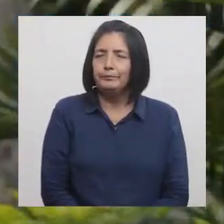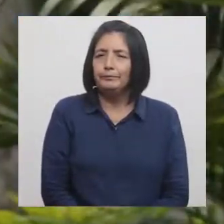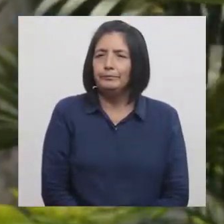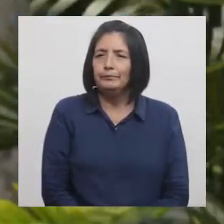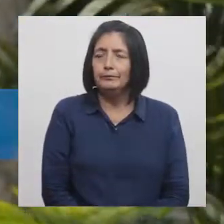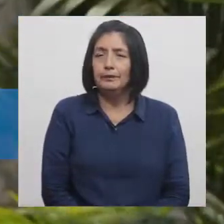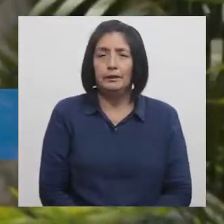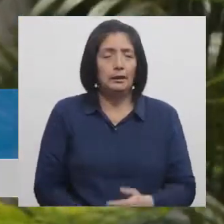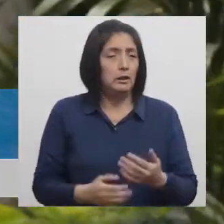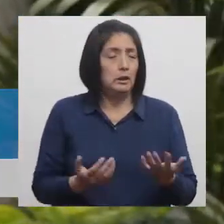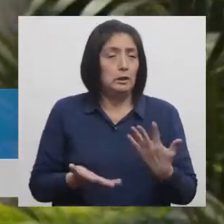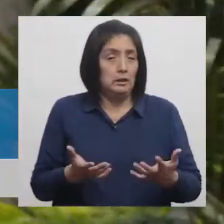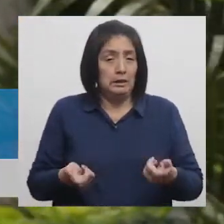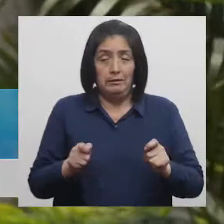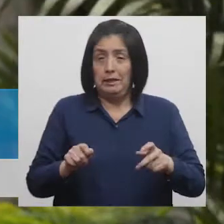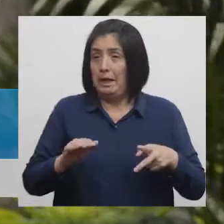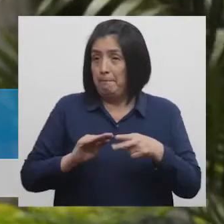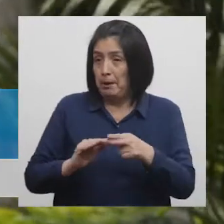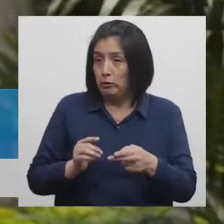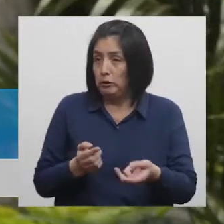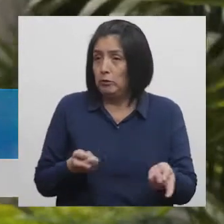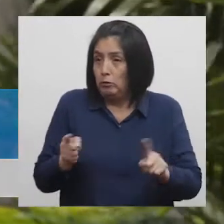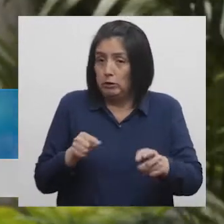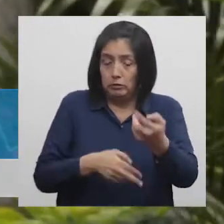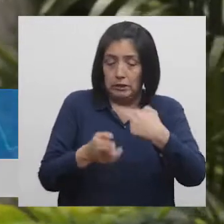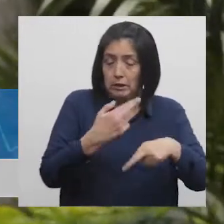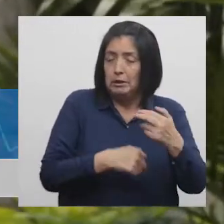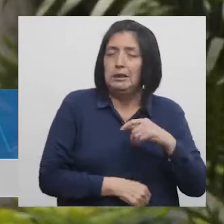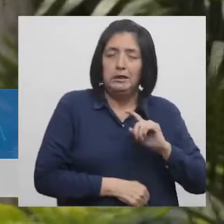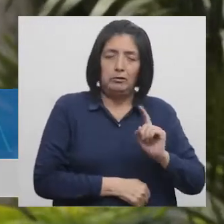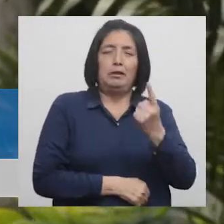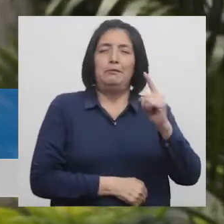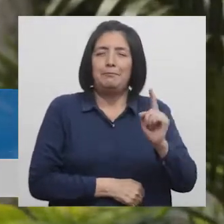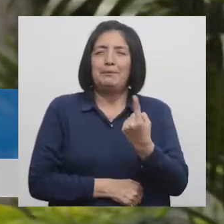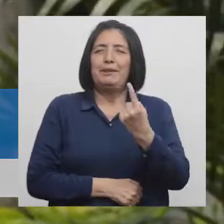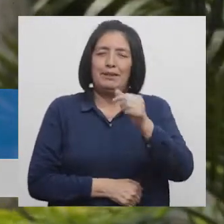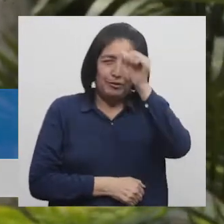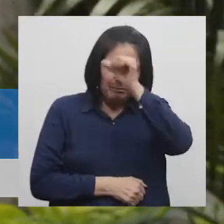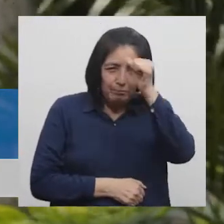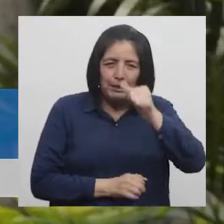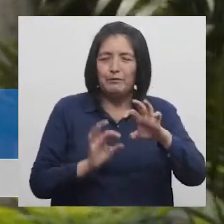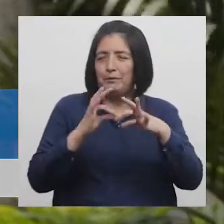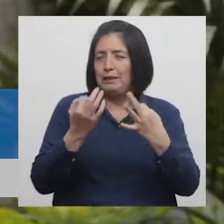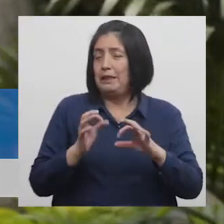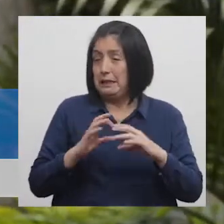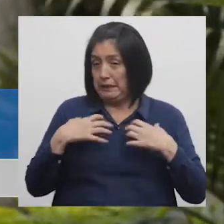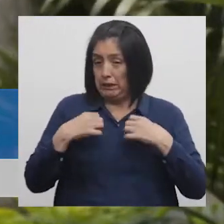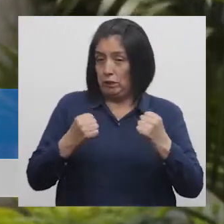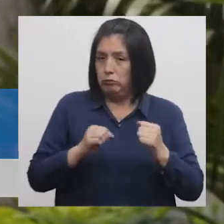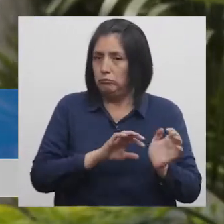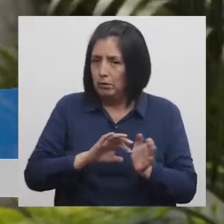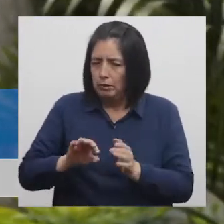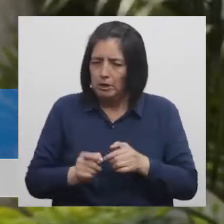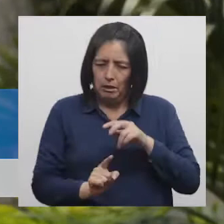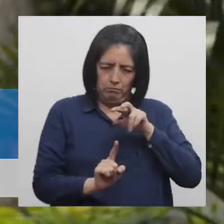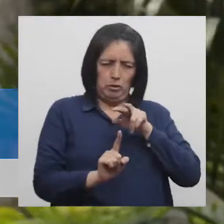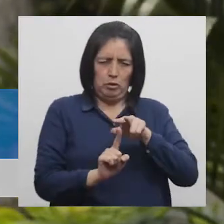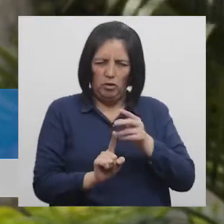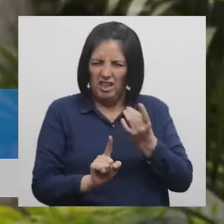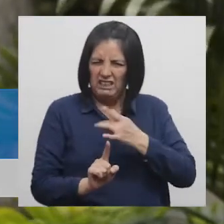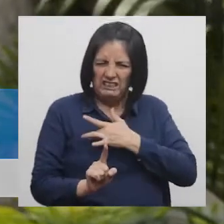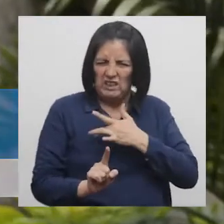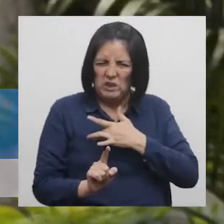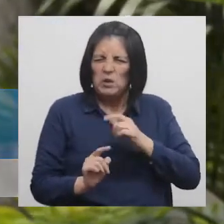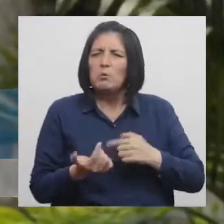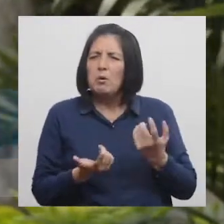Es momento de hacer una pausa, pero al volver te contamos todo lo que fue el primer domingo familiar de la salud. Además aprenderemos a identificar los síntomas de un